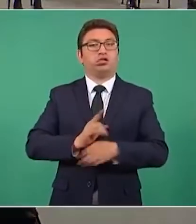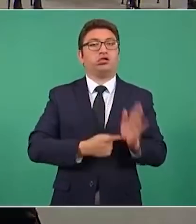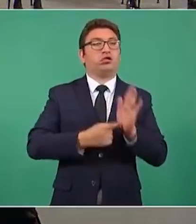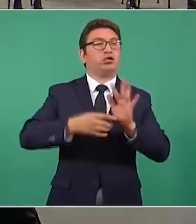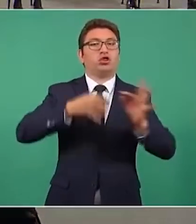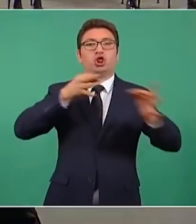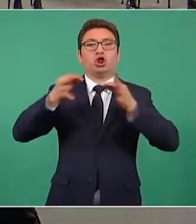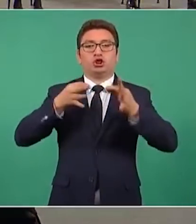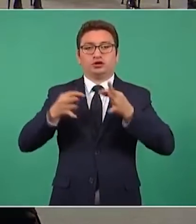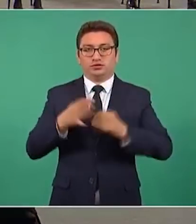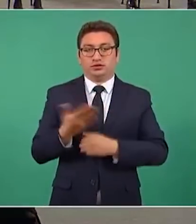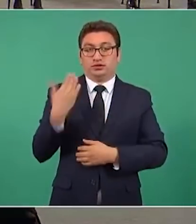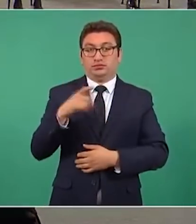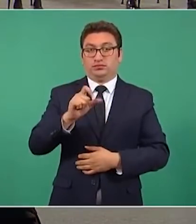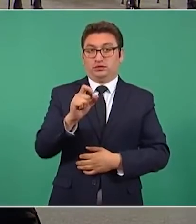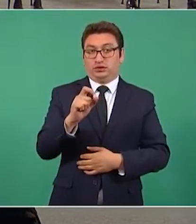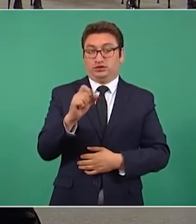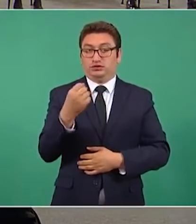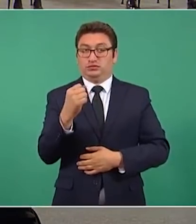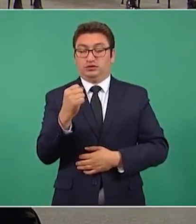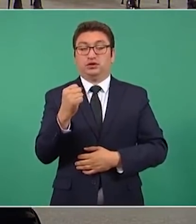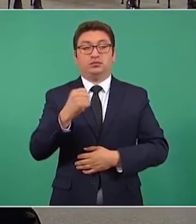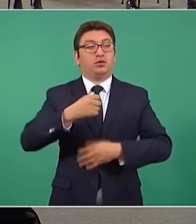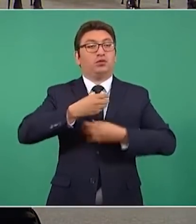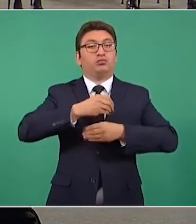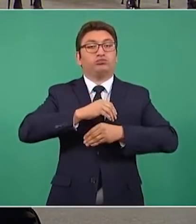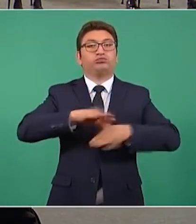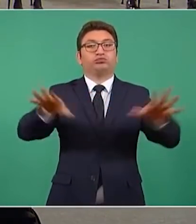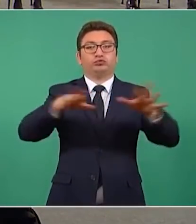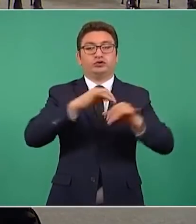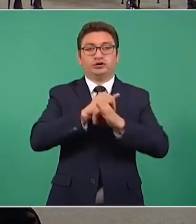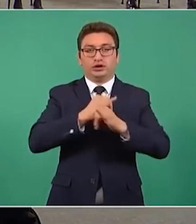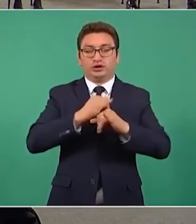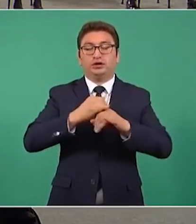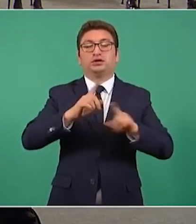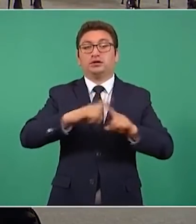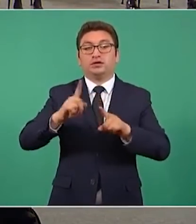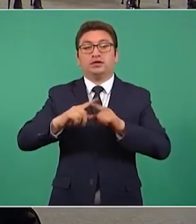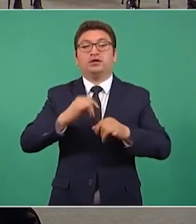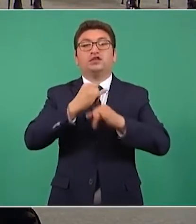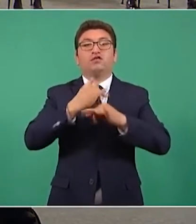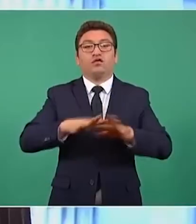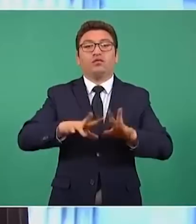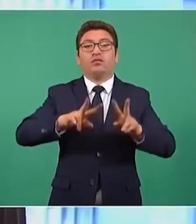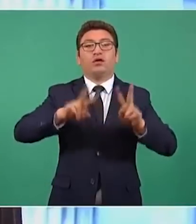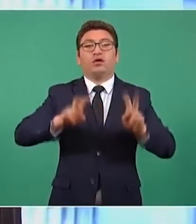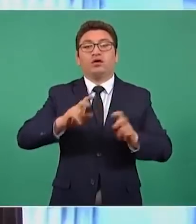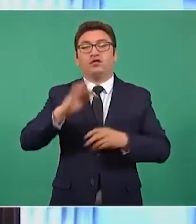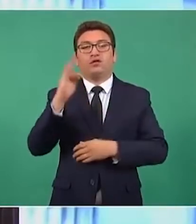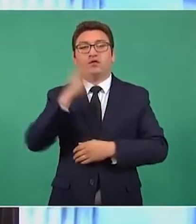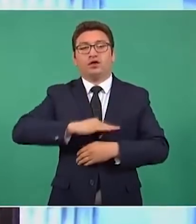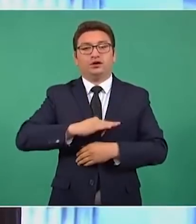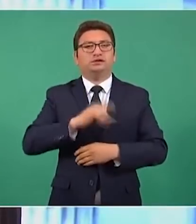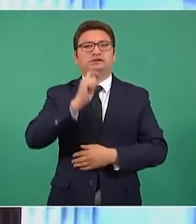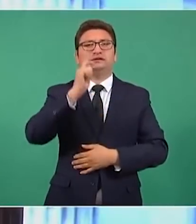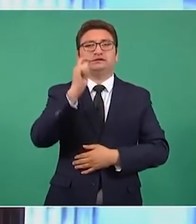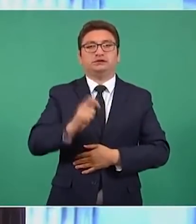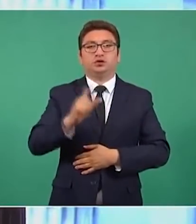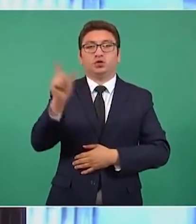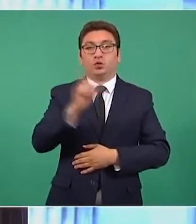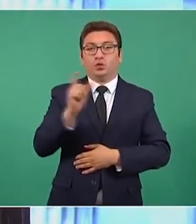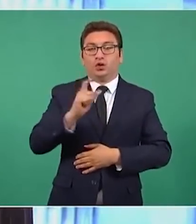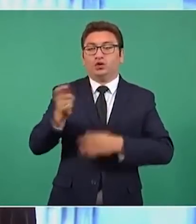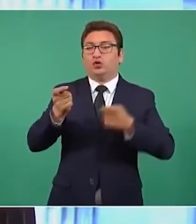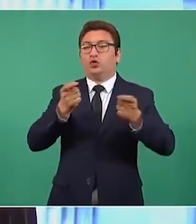El 20 de septiembre pasado circuló en internet y en redes sociales información falsa indicando que la torre de